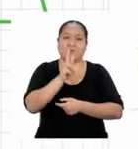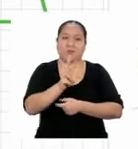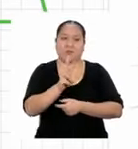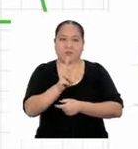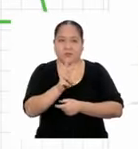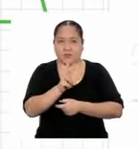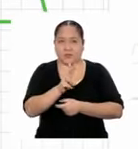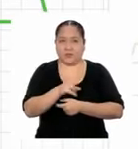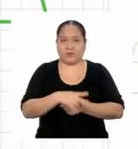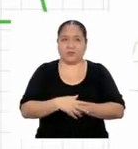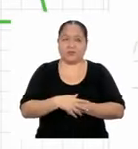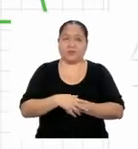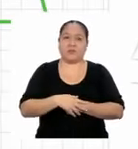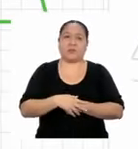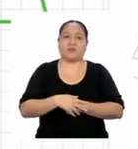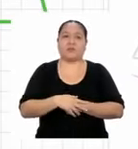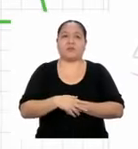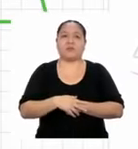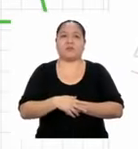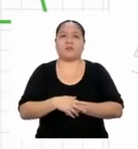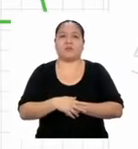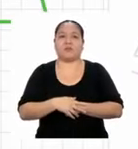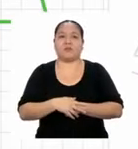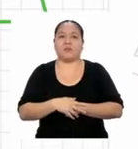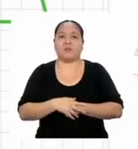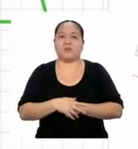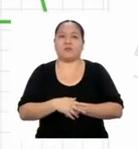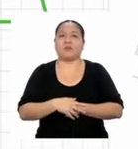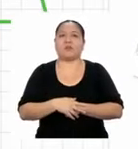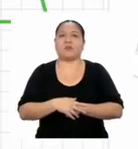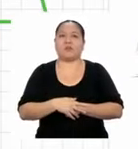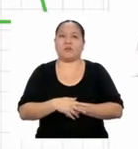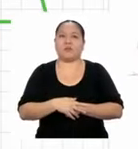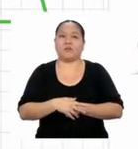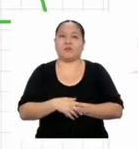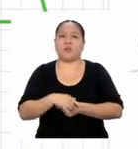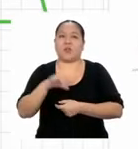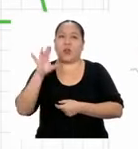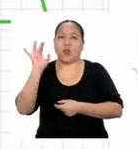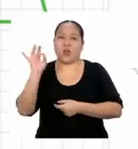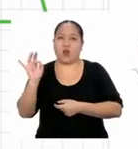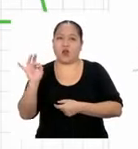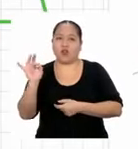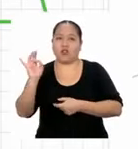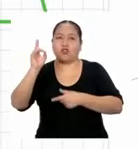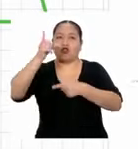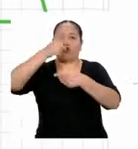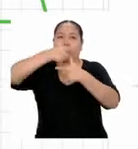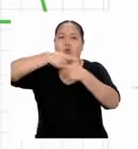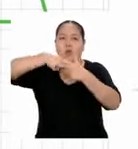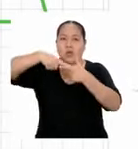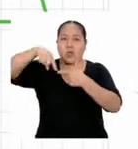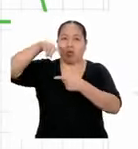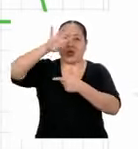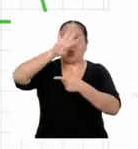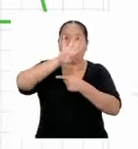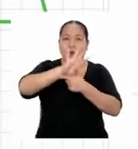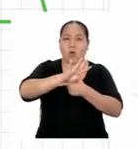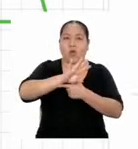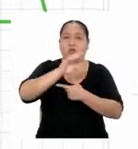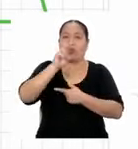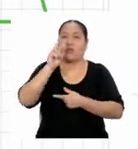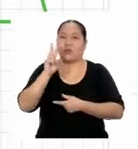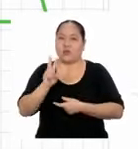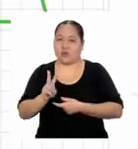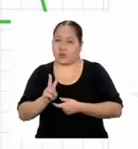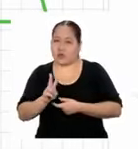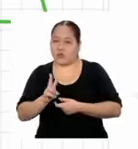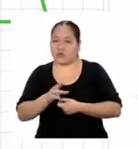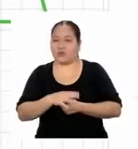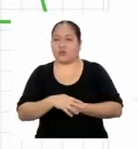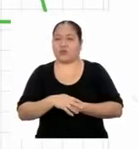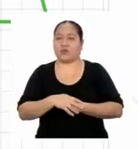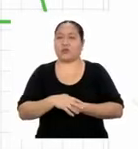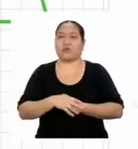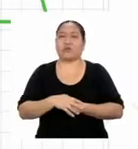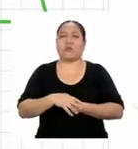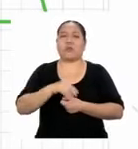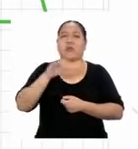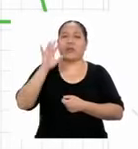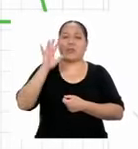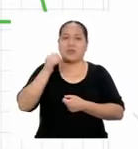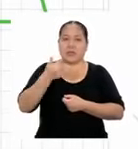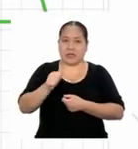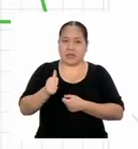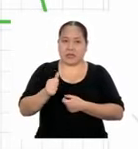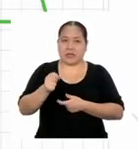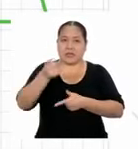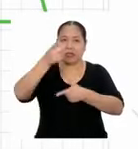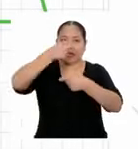resultado 2. Y me estoy dando cuenta que, si hacemos lo mismo con los lados restantes, siempre nos